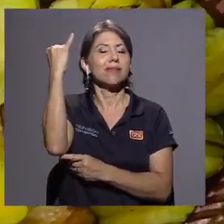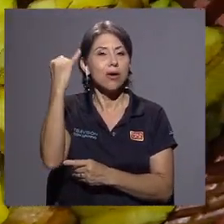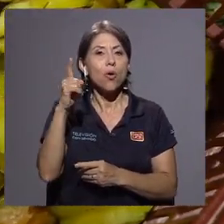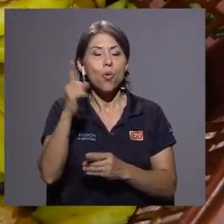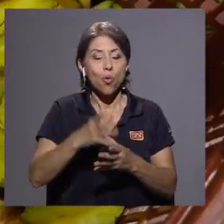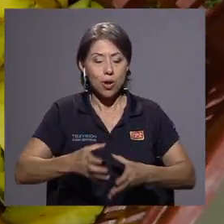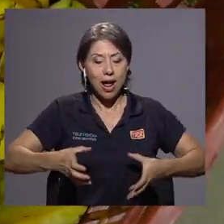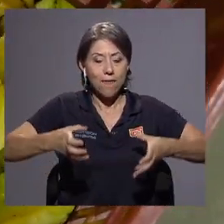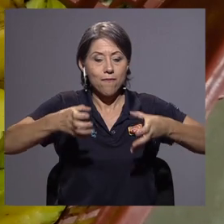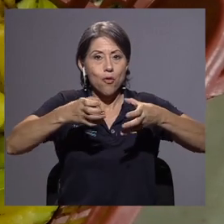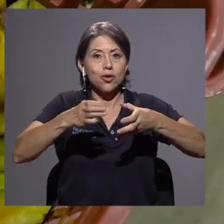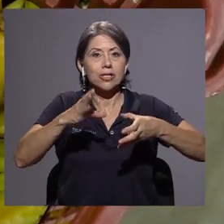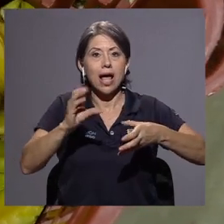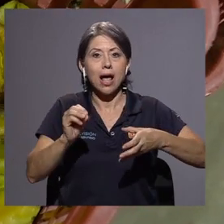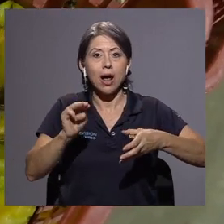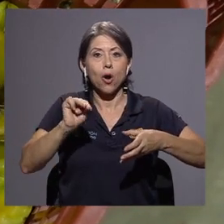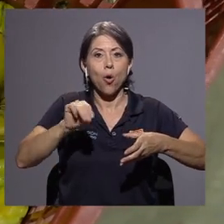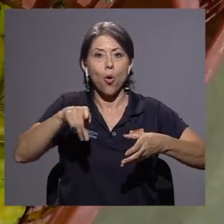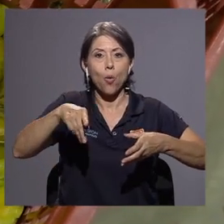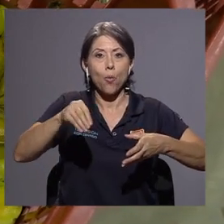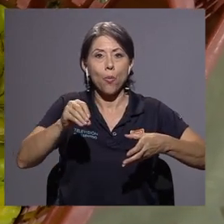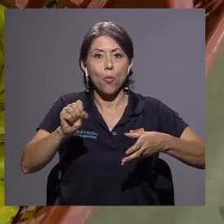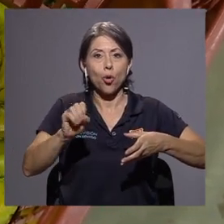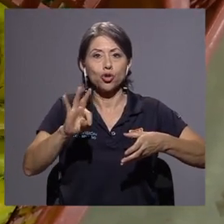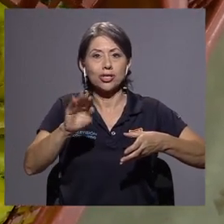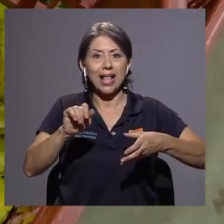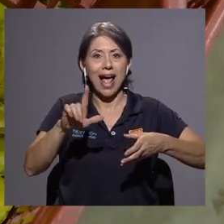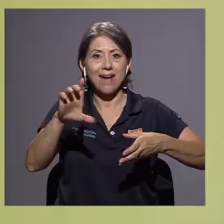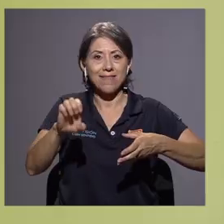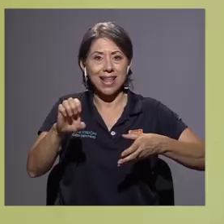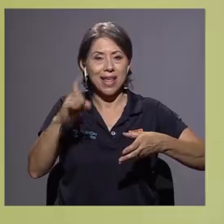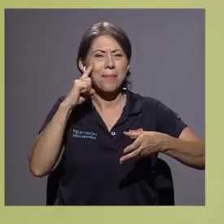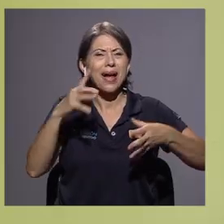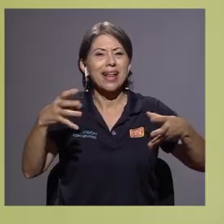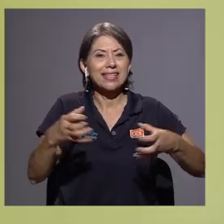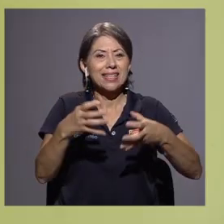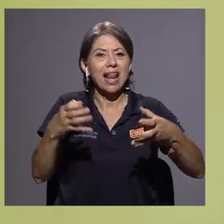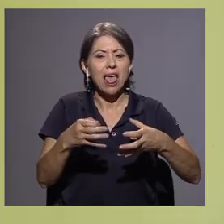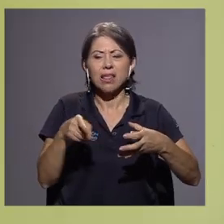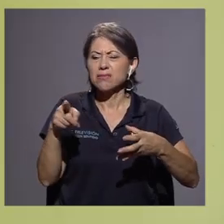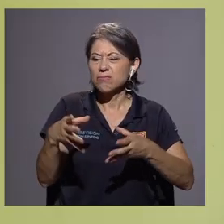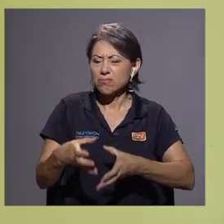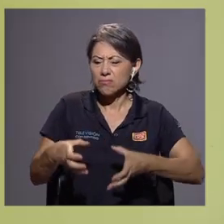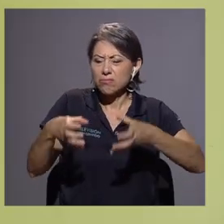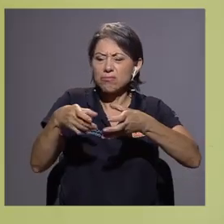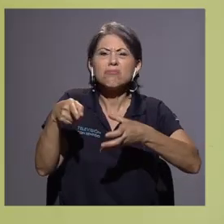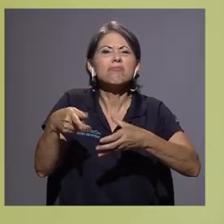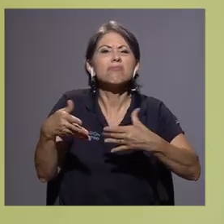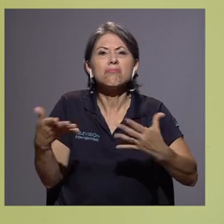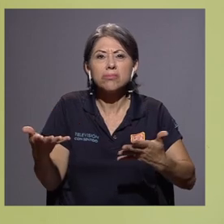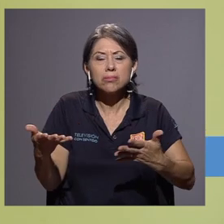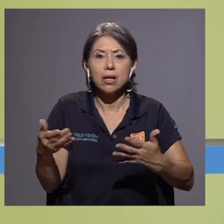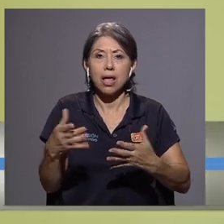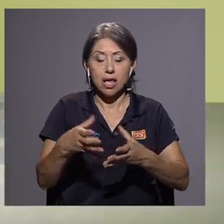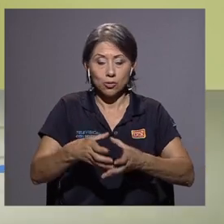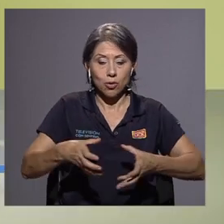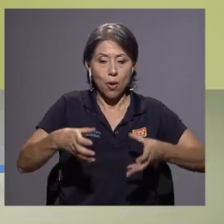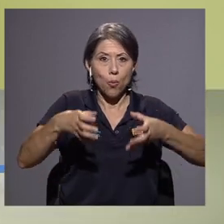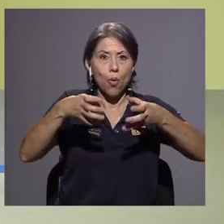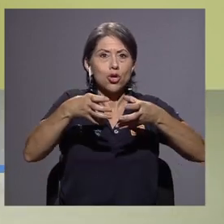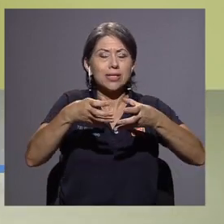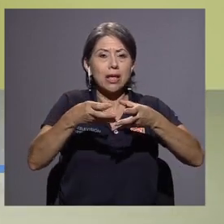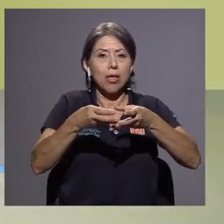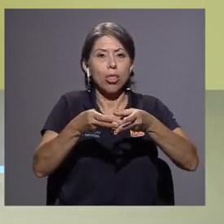bolsa compostable para ensaladas. Una bolsa compostable es una bolsa que se